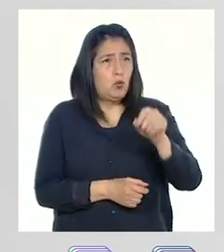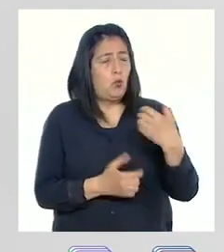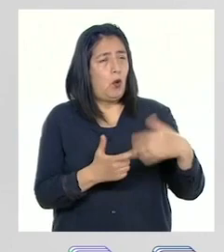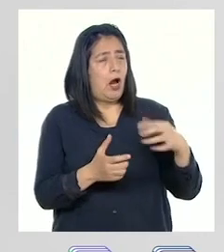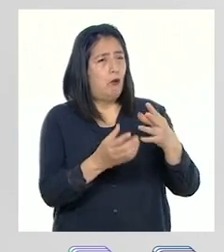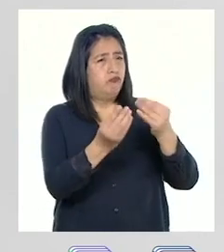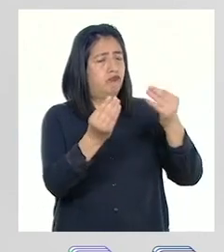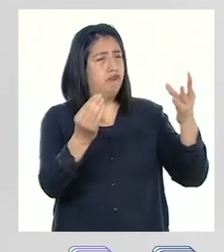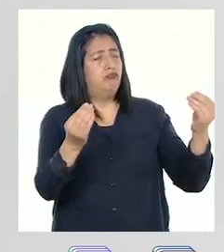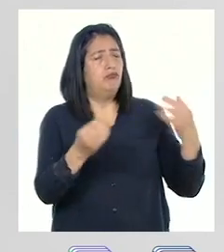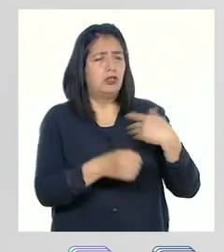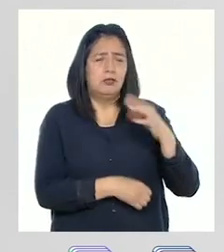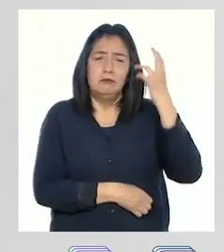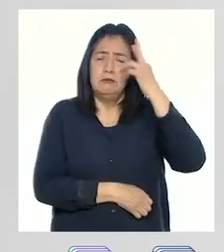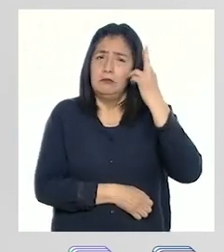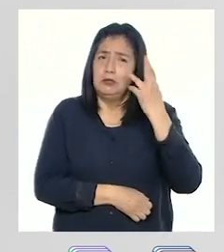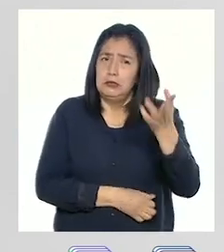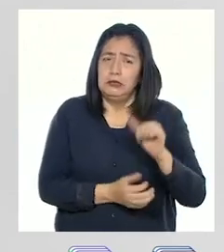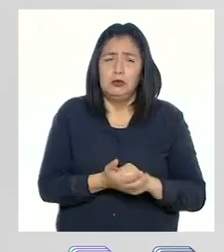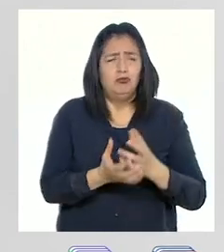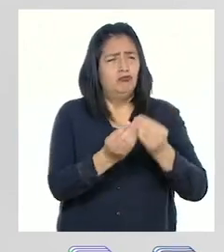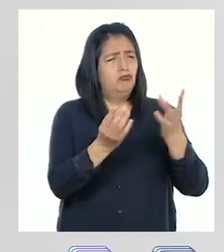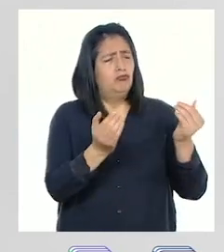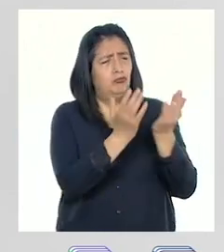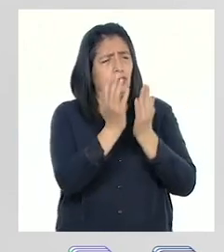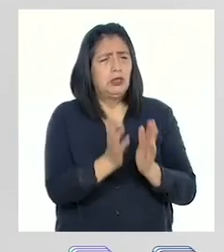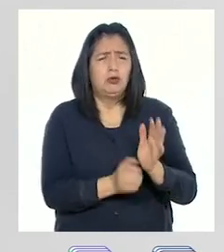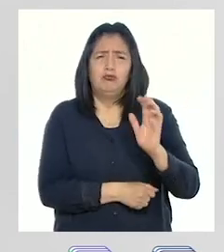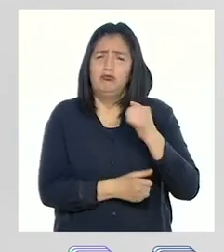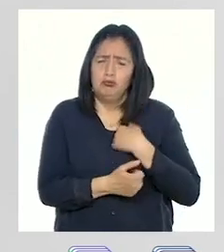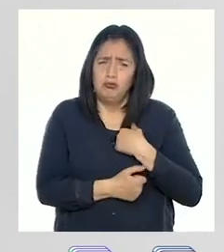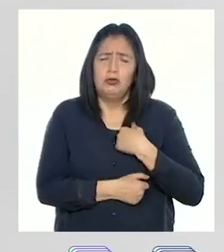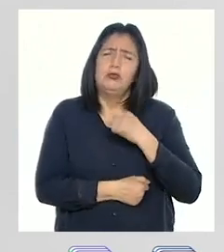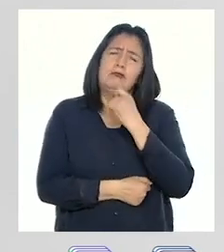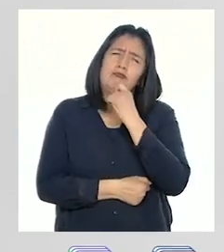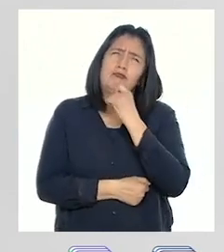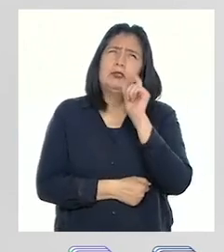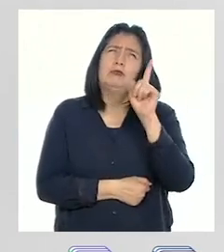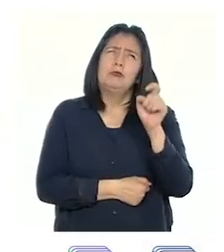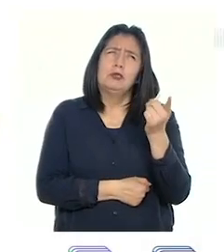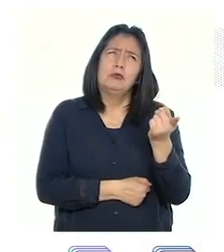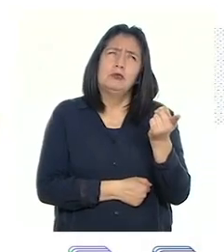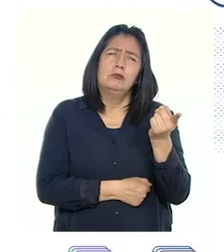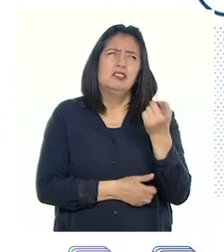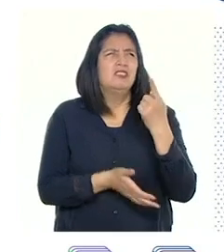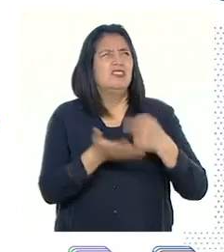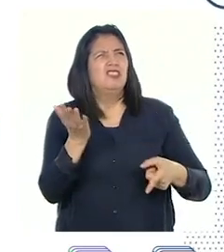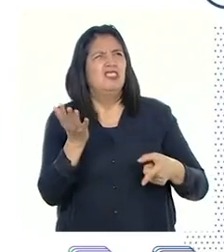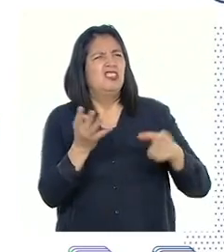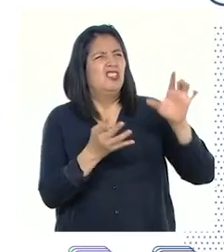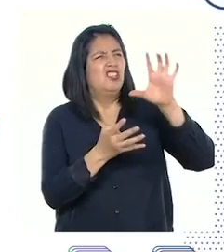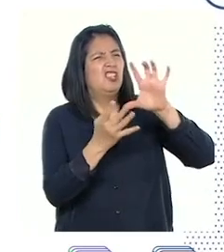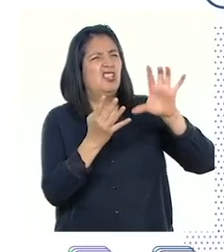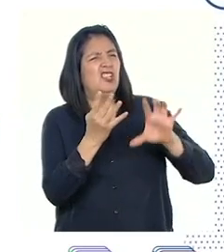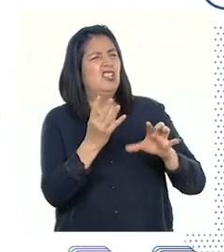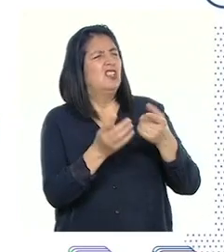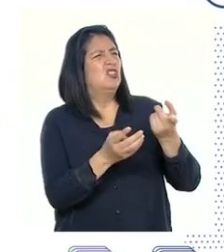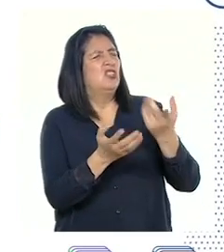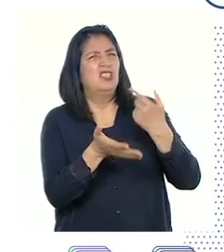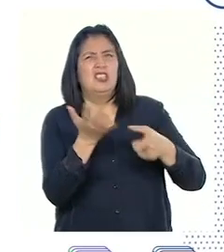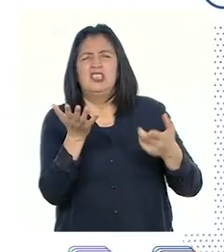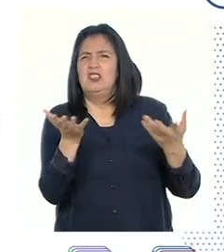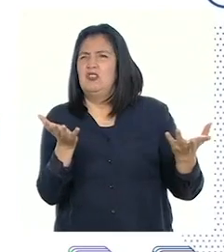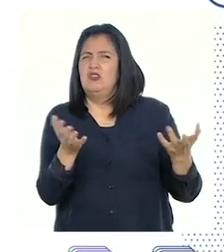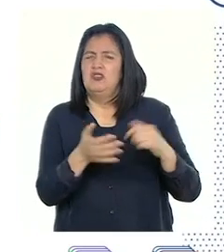enorme. Fue por eso que muchos de mis estudiantes se preguntaron sobre qué características o